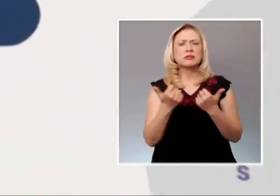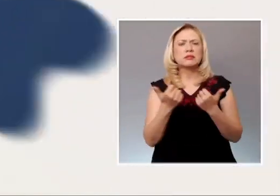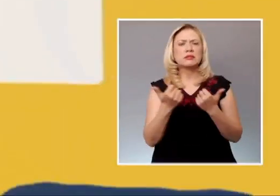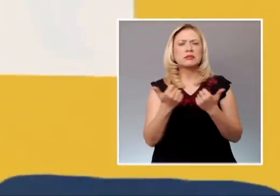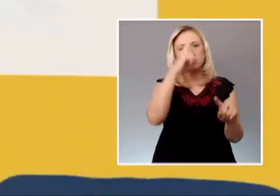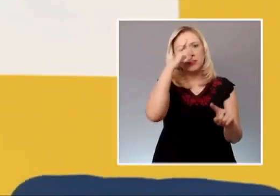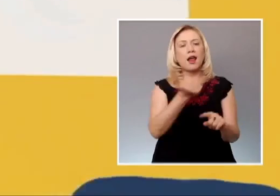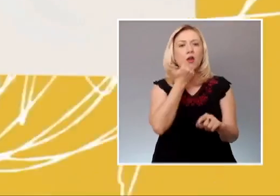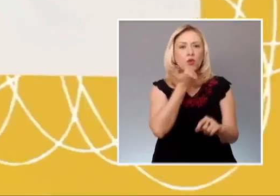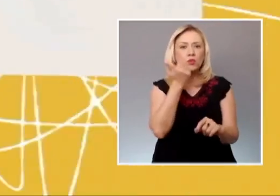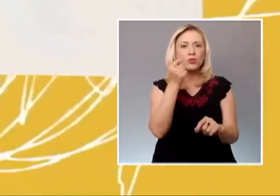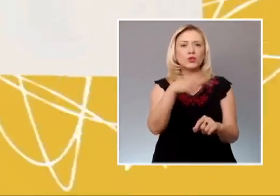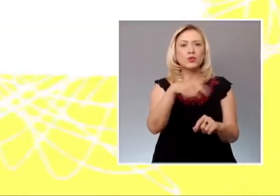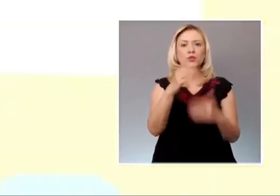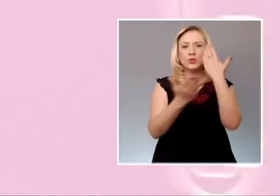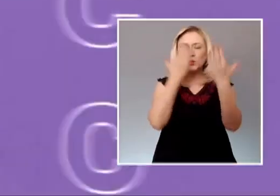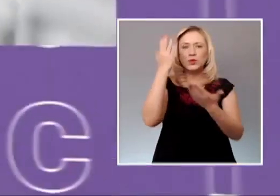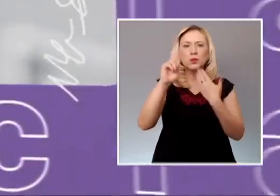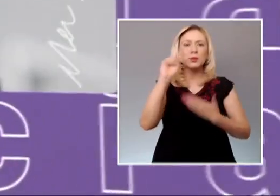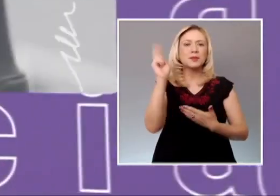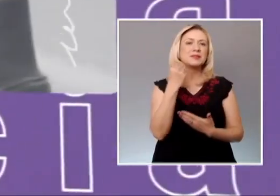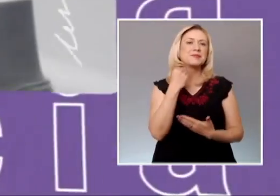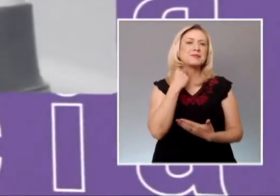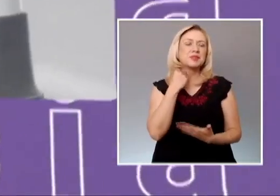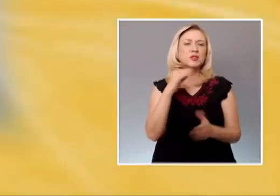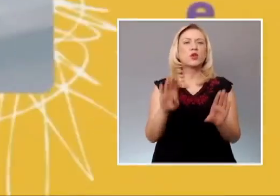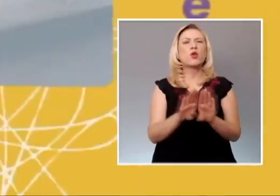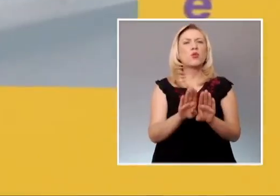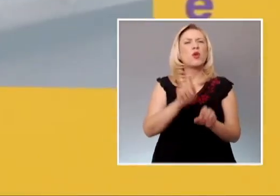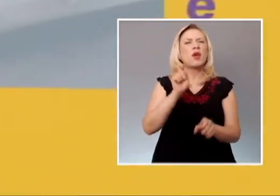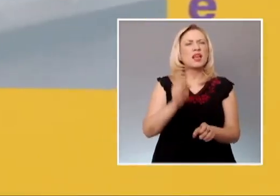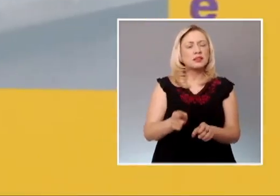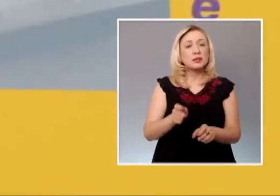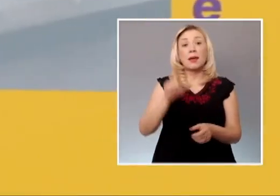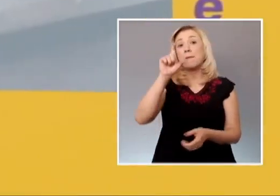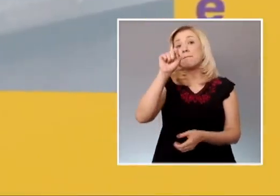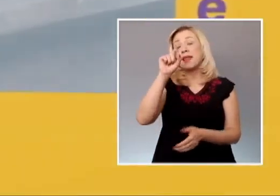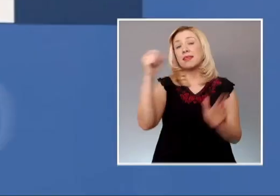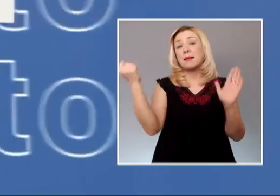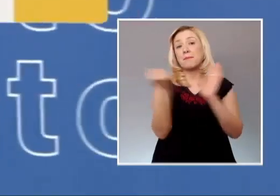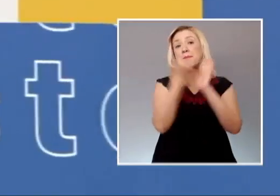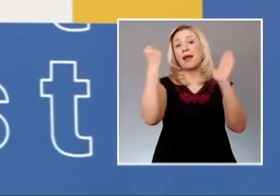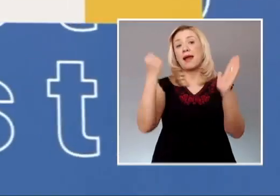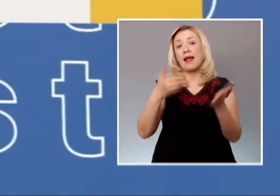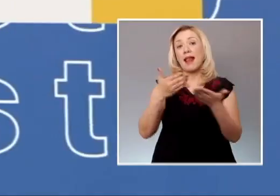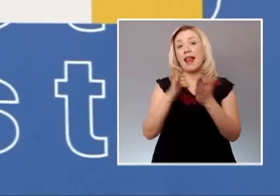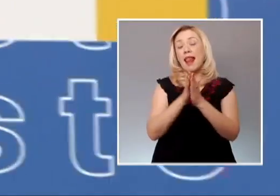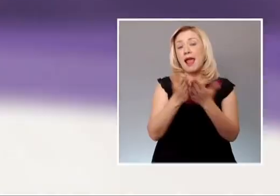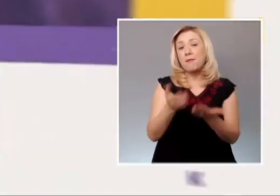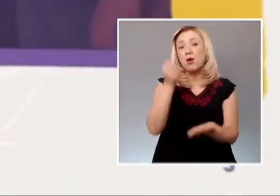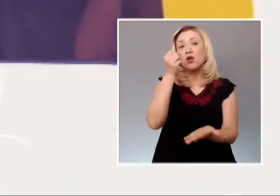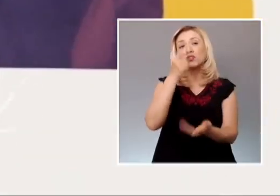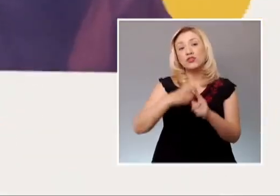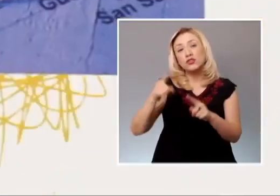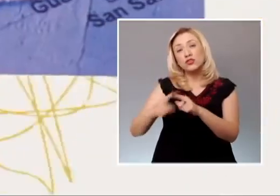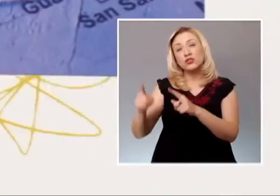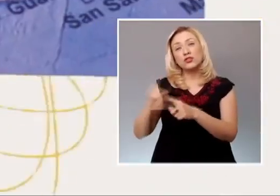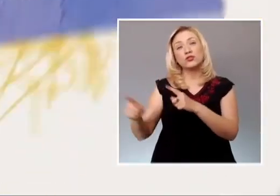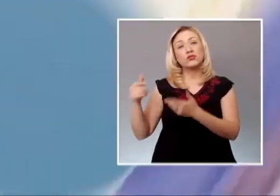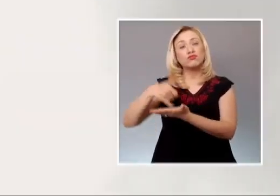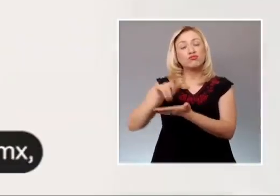justicia en México. Participarán 20 casas editoriales, se realizarán presentaciones de libros, mesas de diálogo,